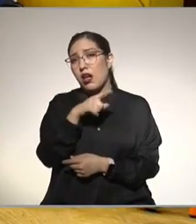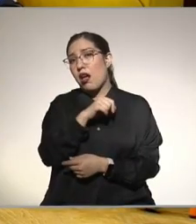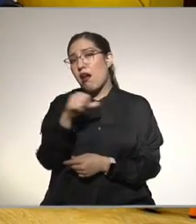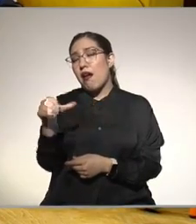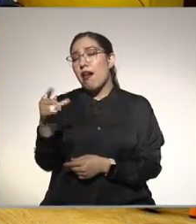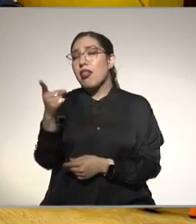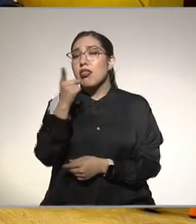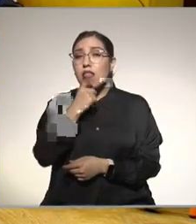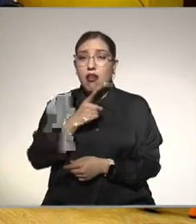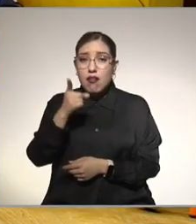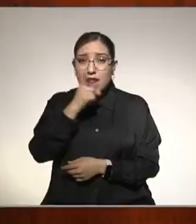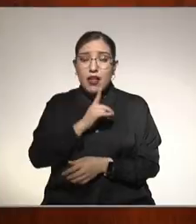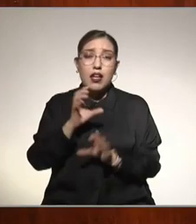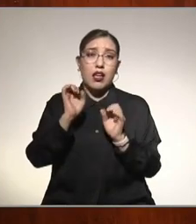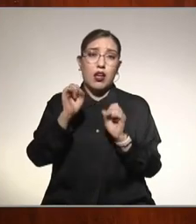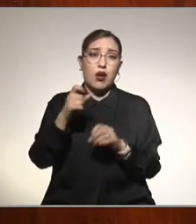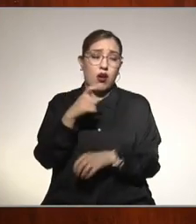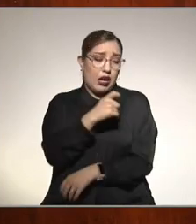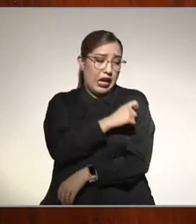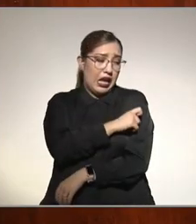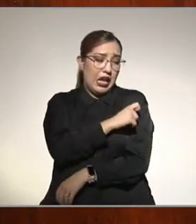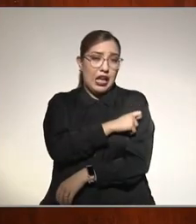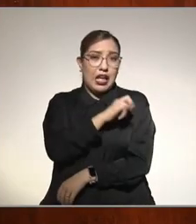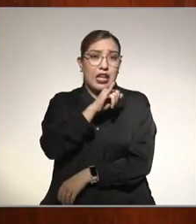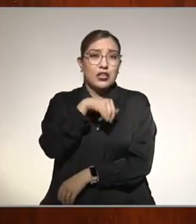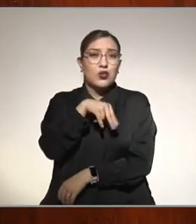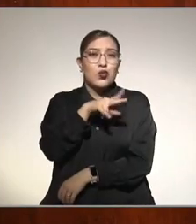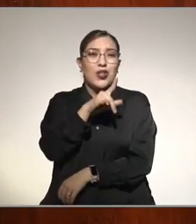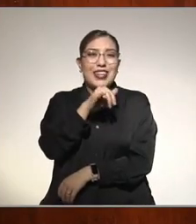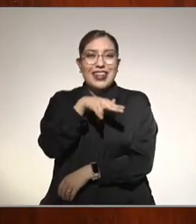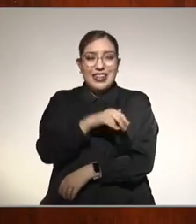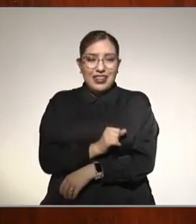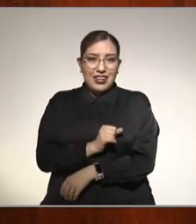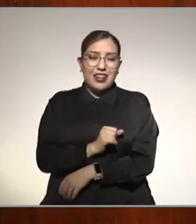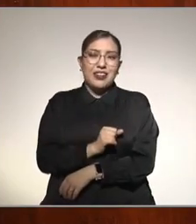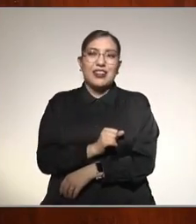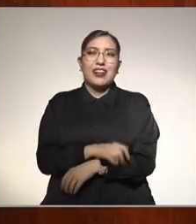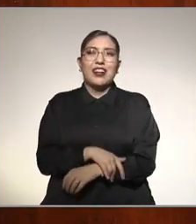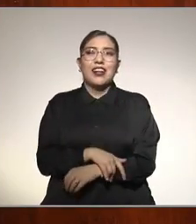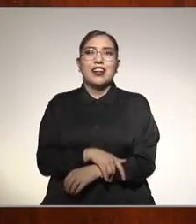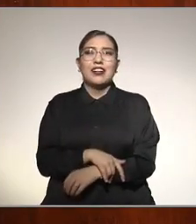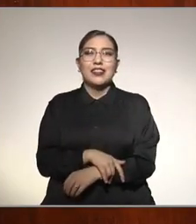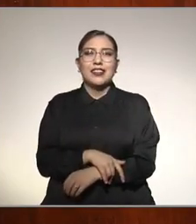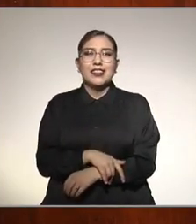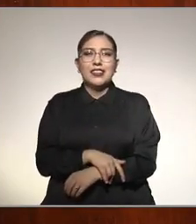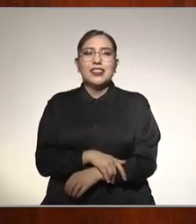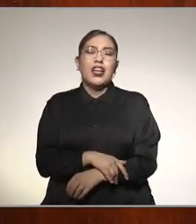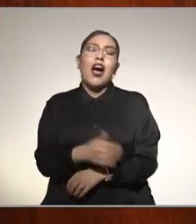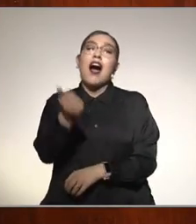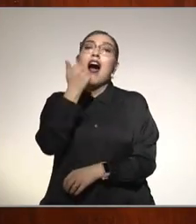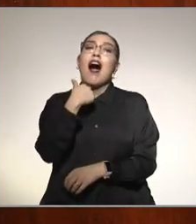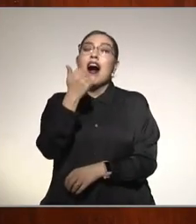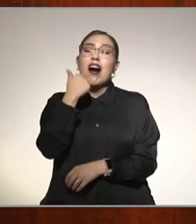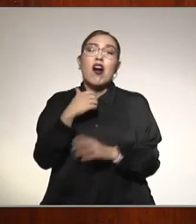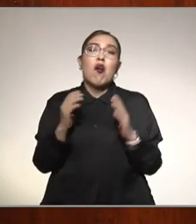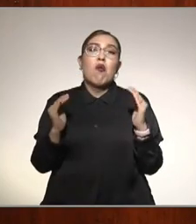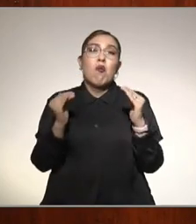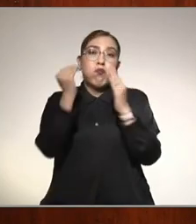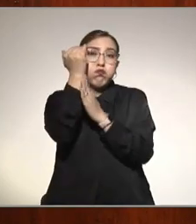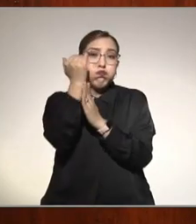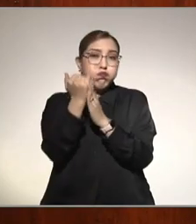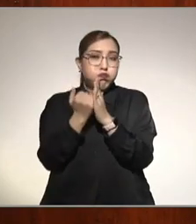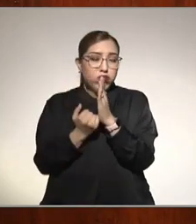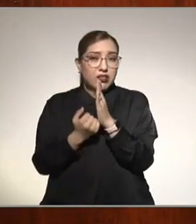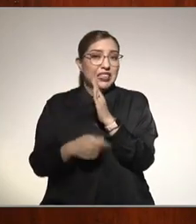para mejorar resistencia a insulina para bajar glucosa azúcar sin